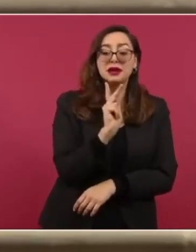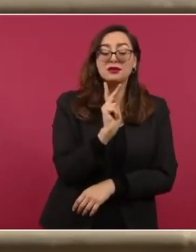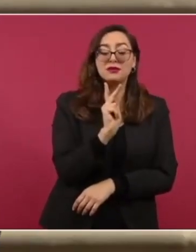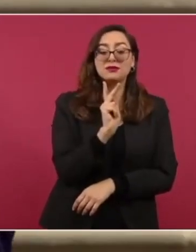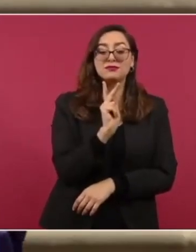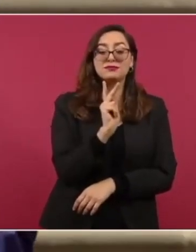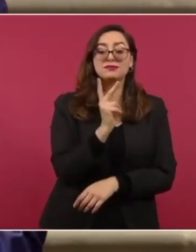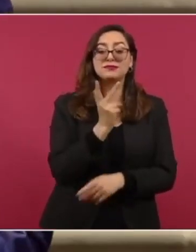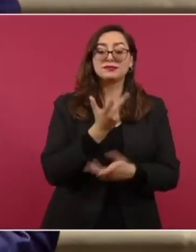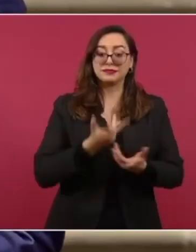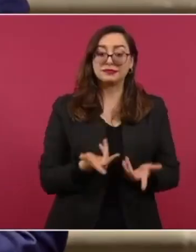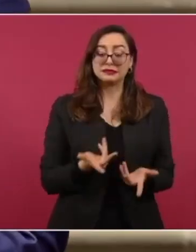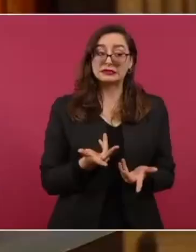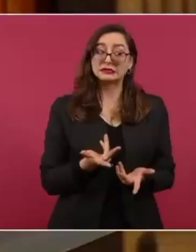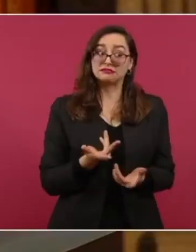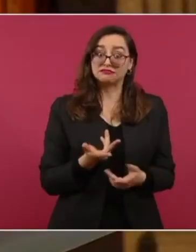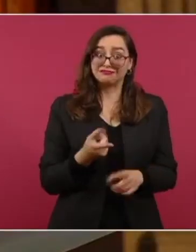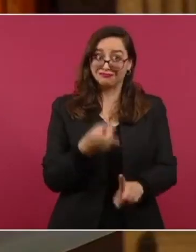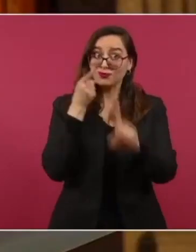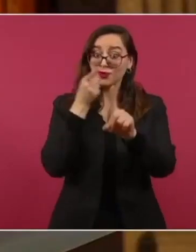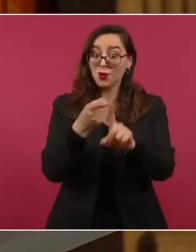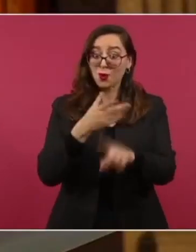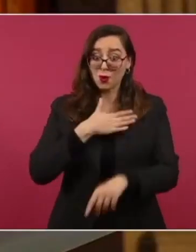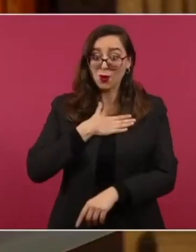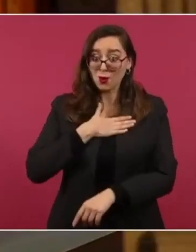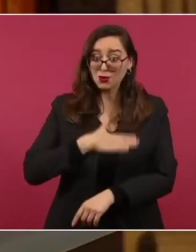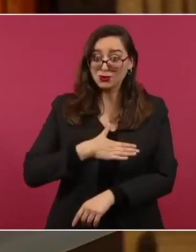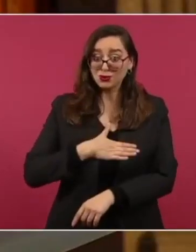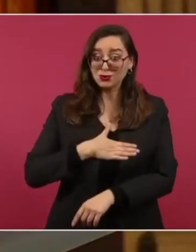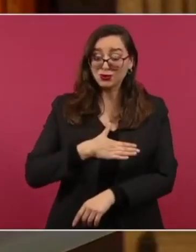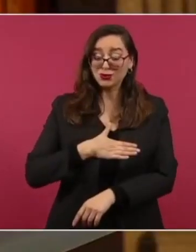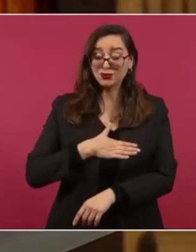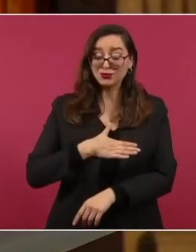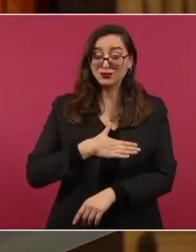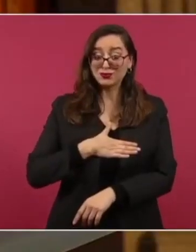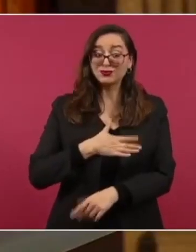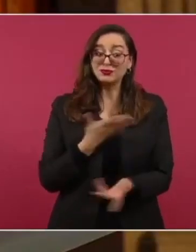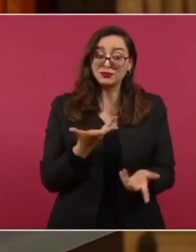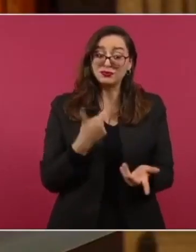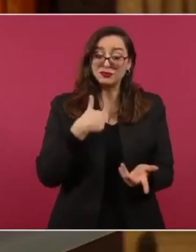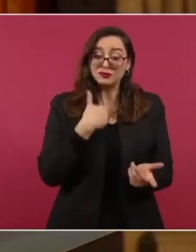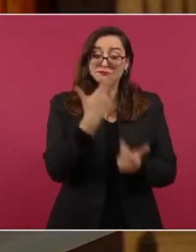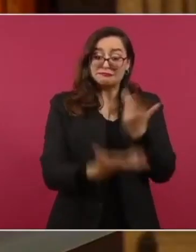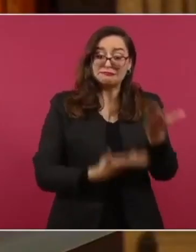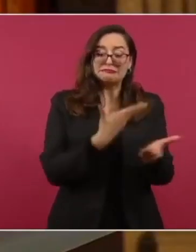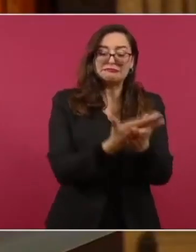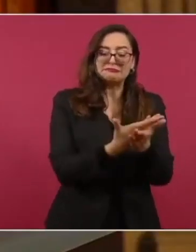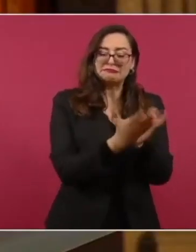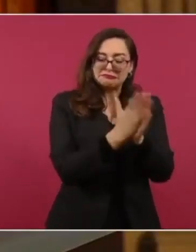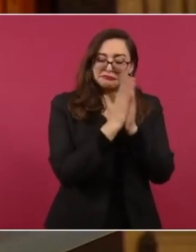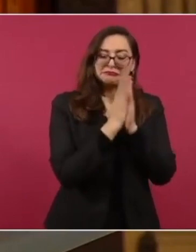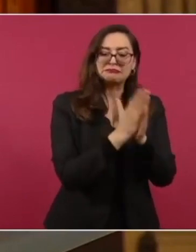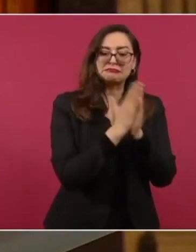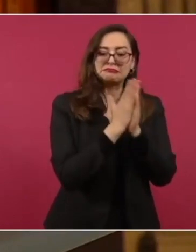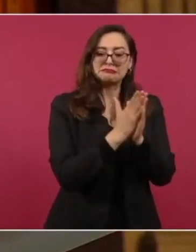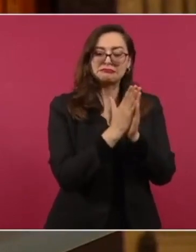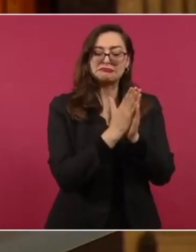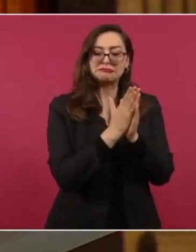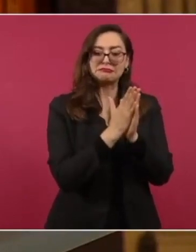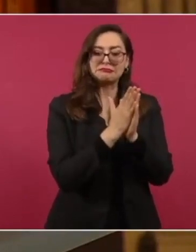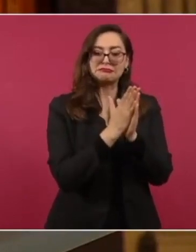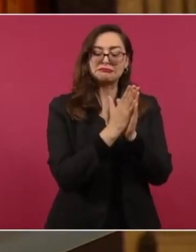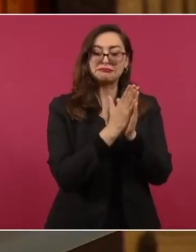es justo y por eso lo planteo. Además,